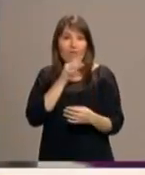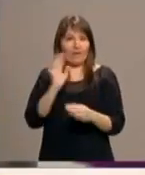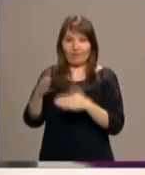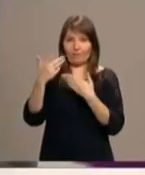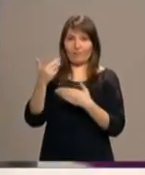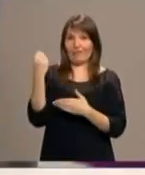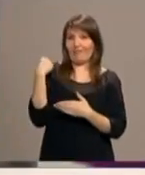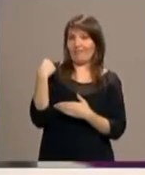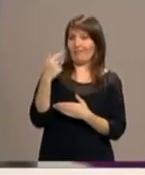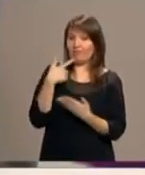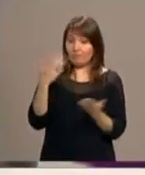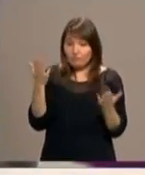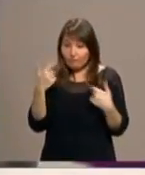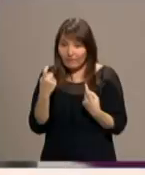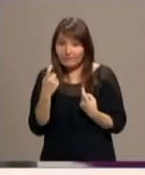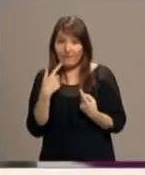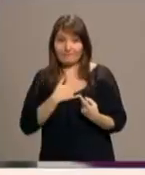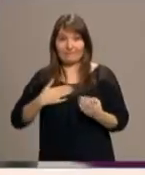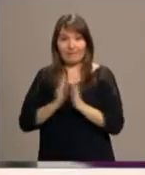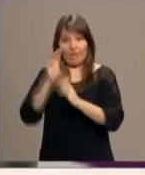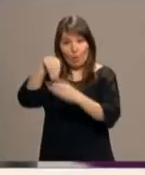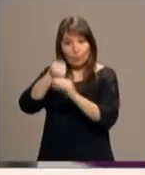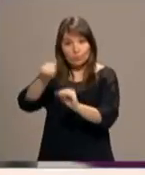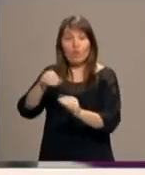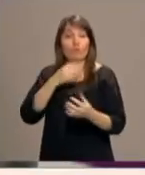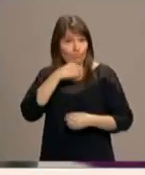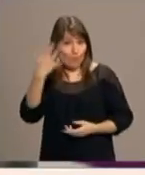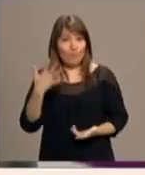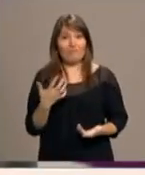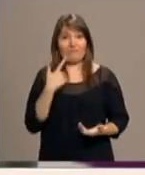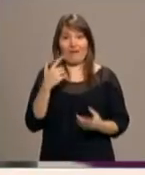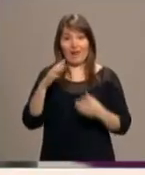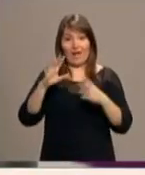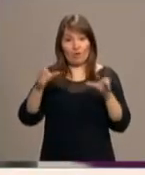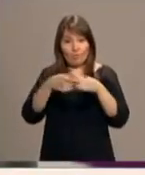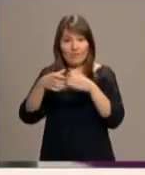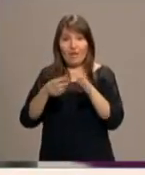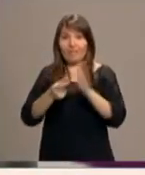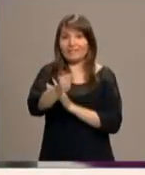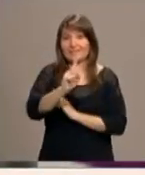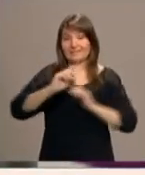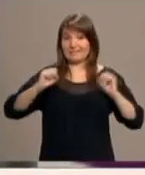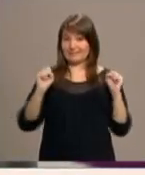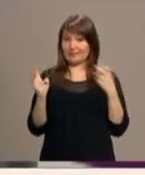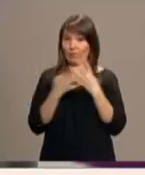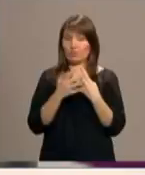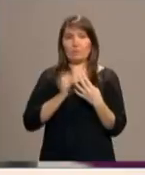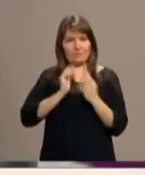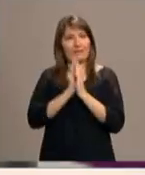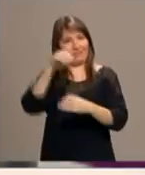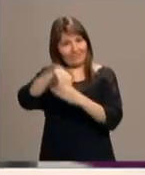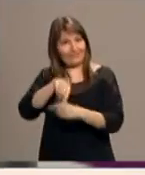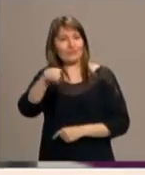y eso es fantástico que también en las comunidades de clausura se rece con esta intención a lo largo de esta semana.